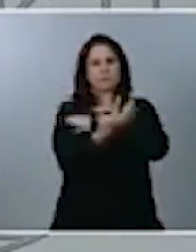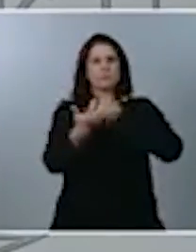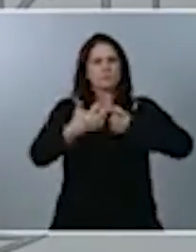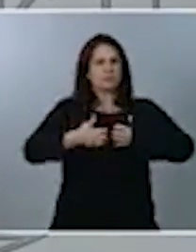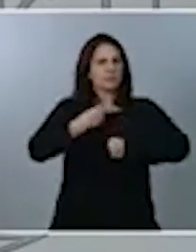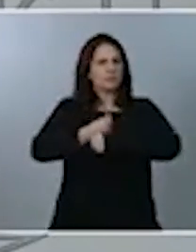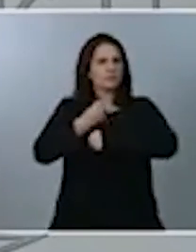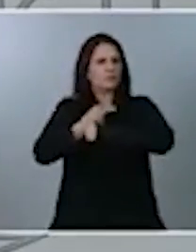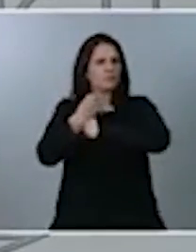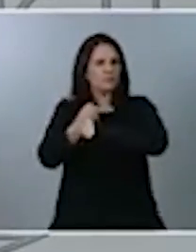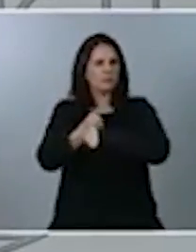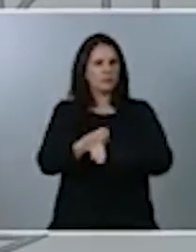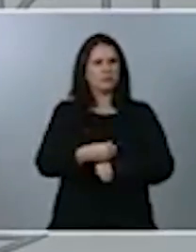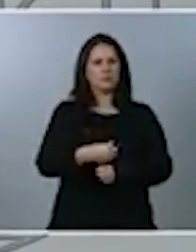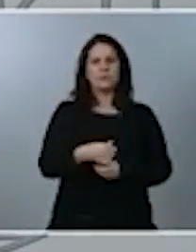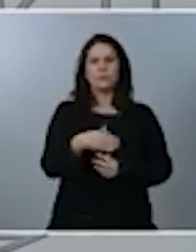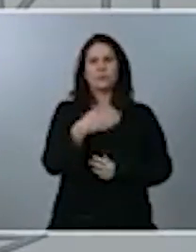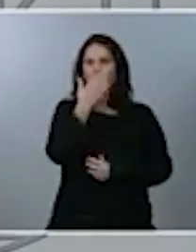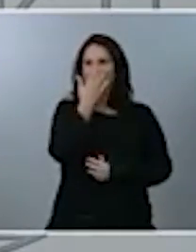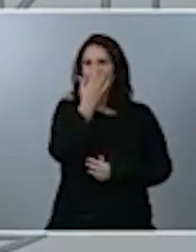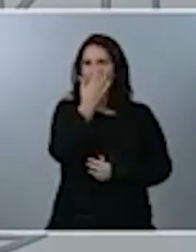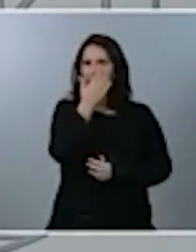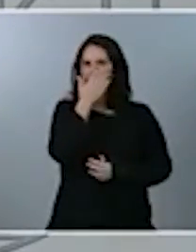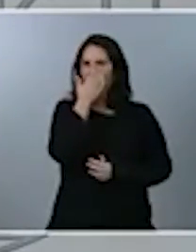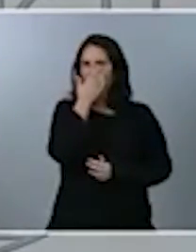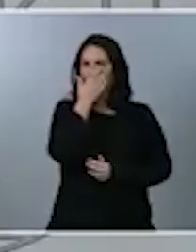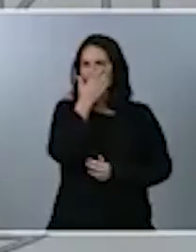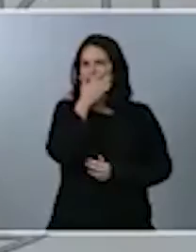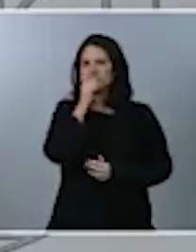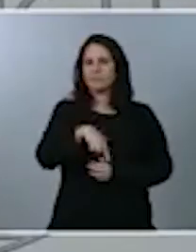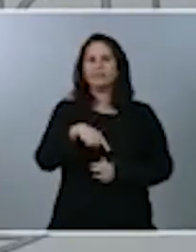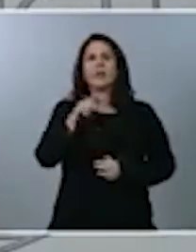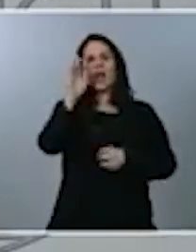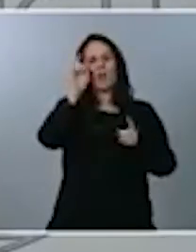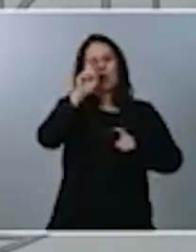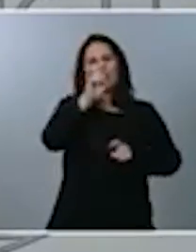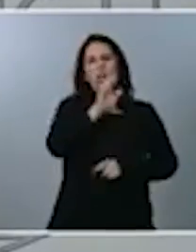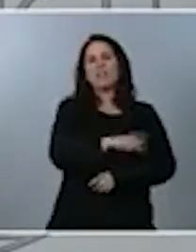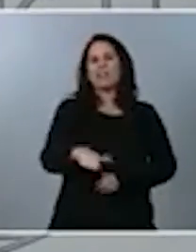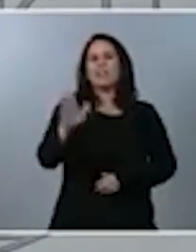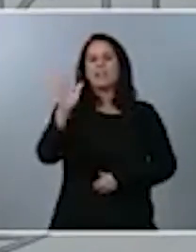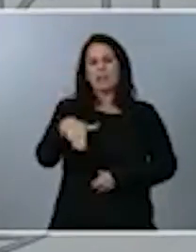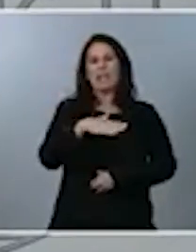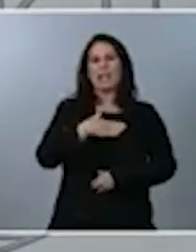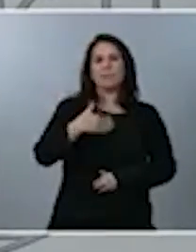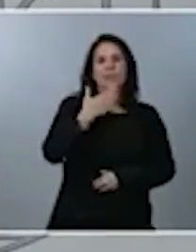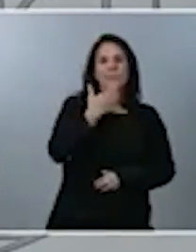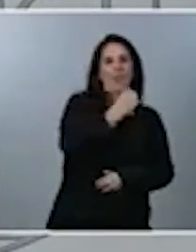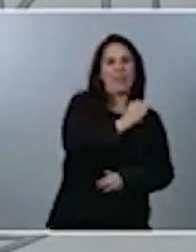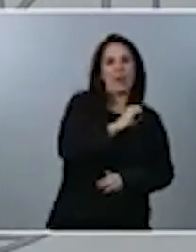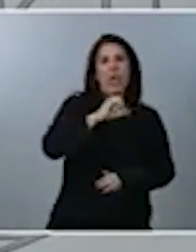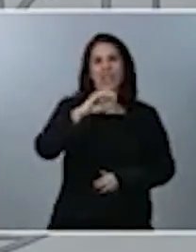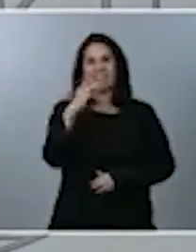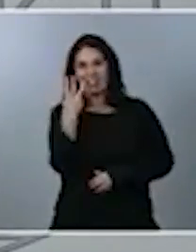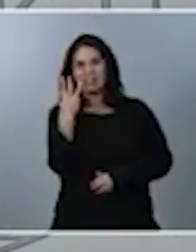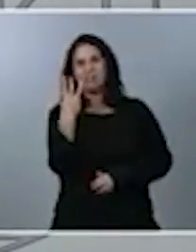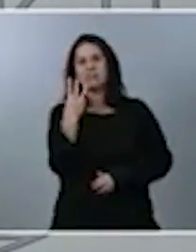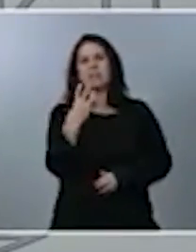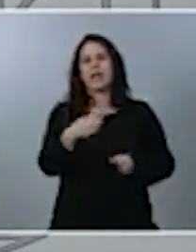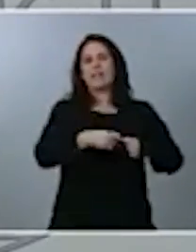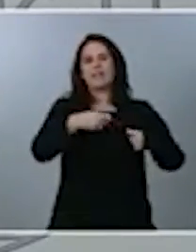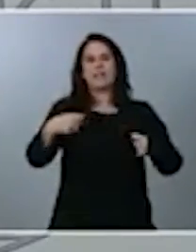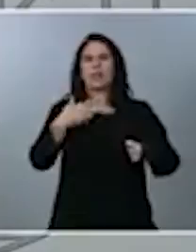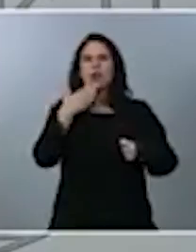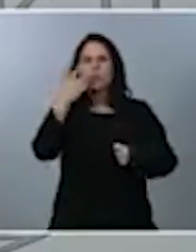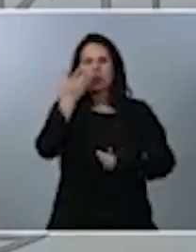queremos extender de forma progresiva la educación infantil de cero a tres años en colaboración con las comunidades autónomas, no solo por